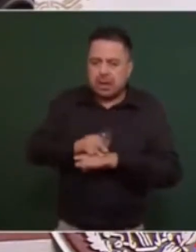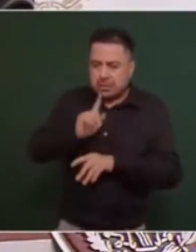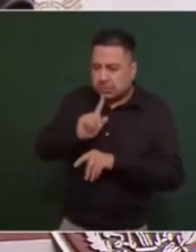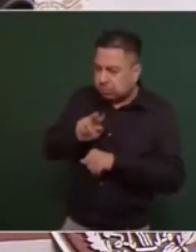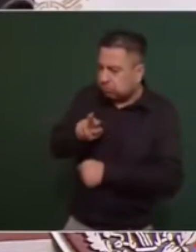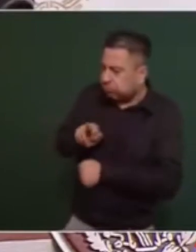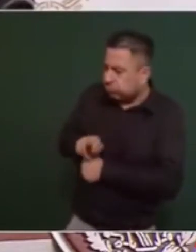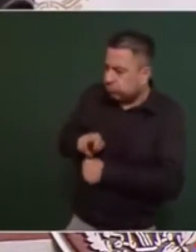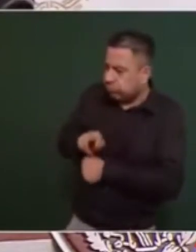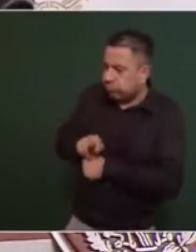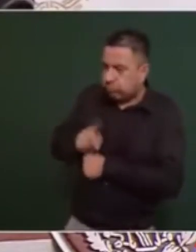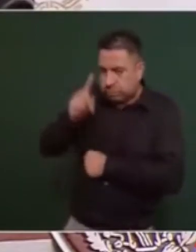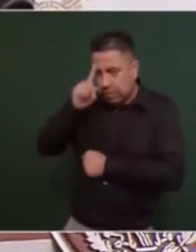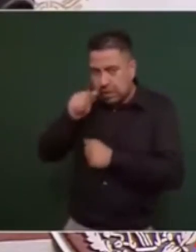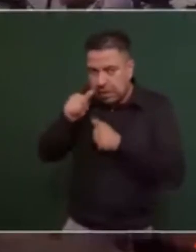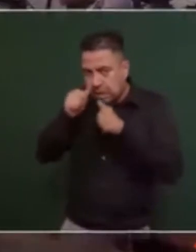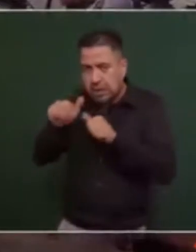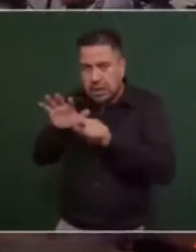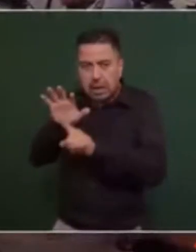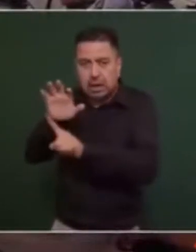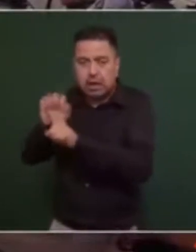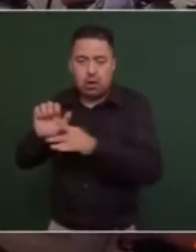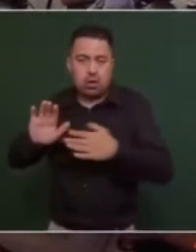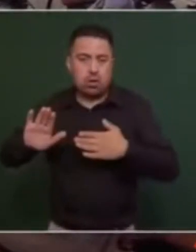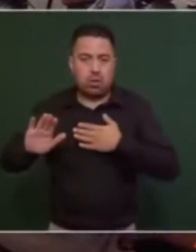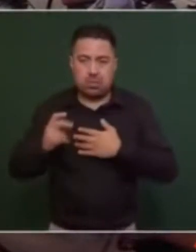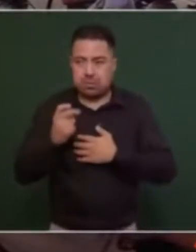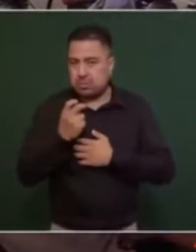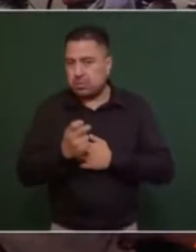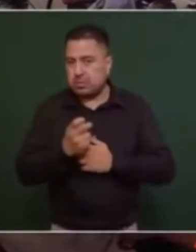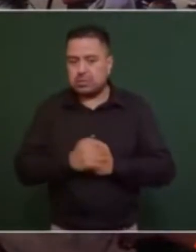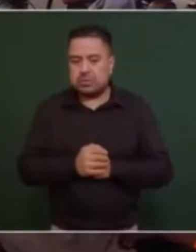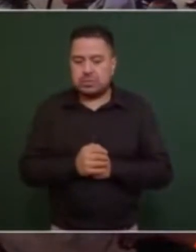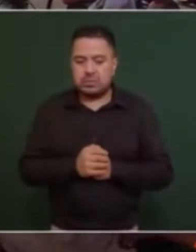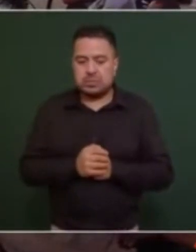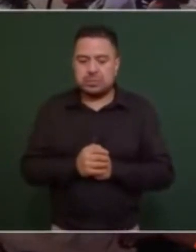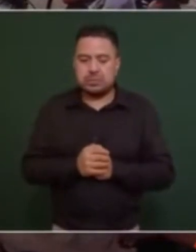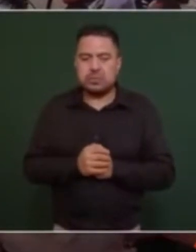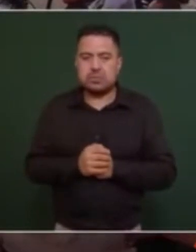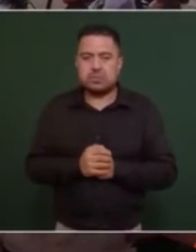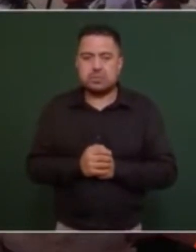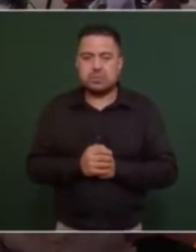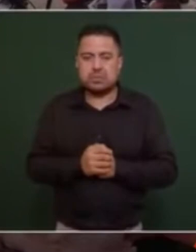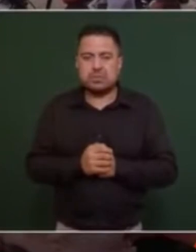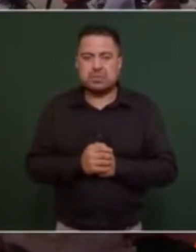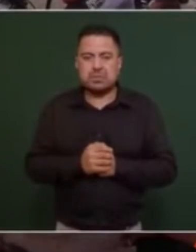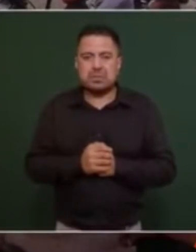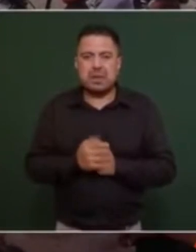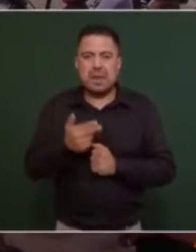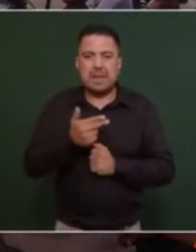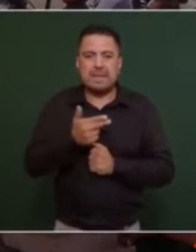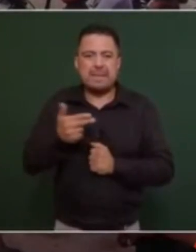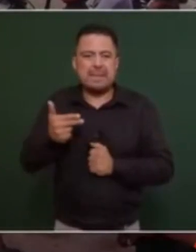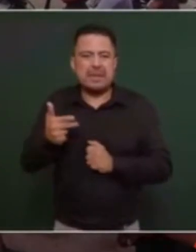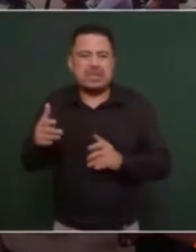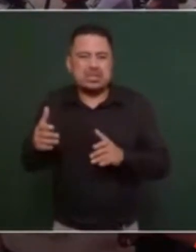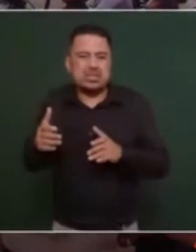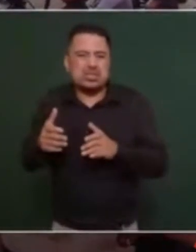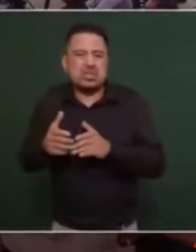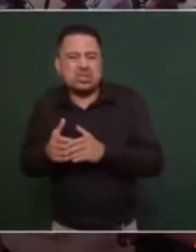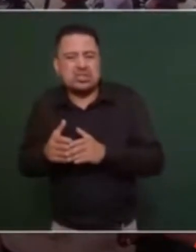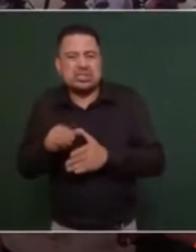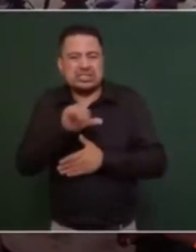con ese compromiso eso es y lo de los pequeños hoteles del